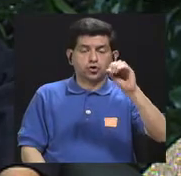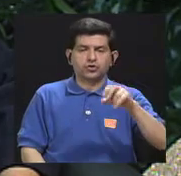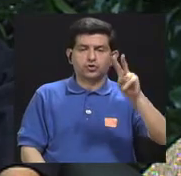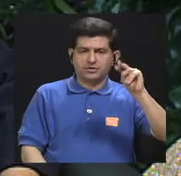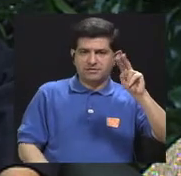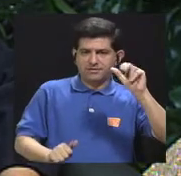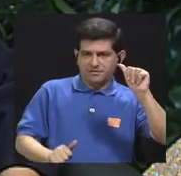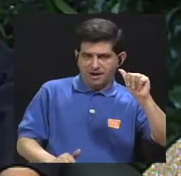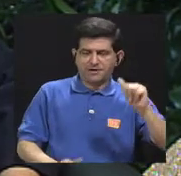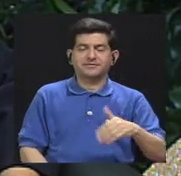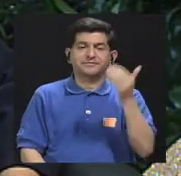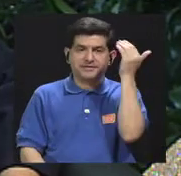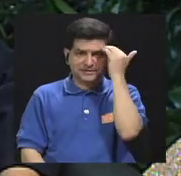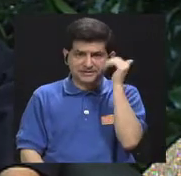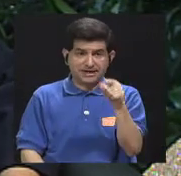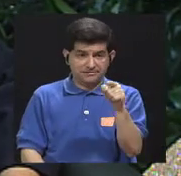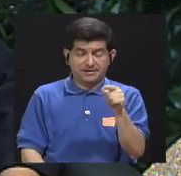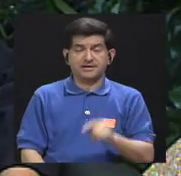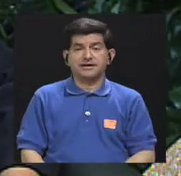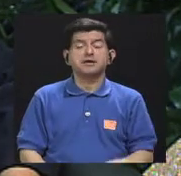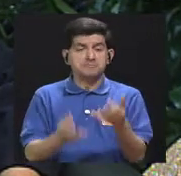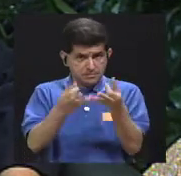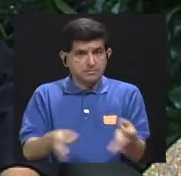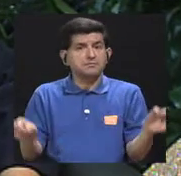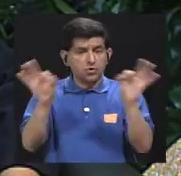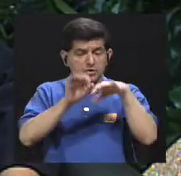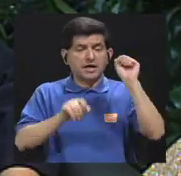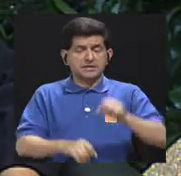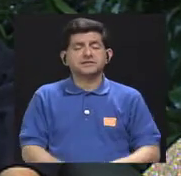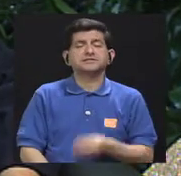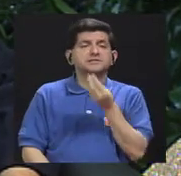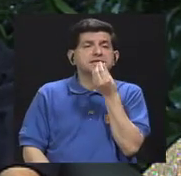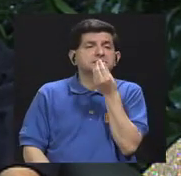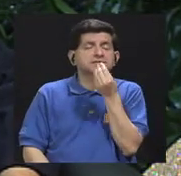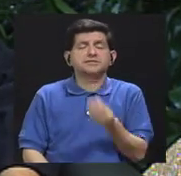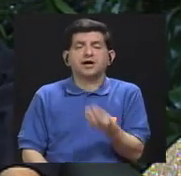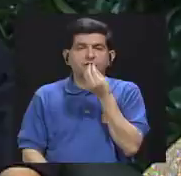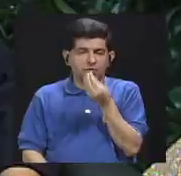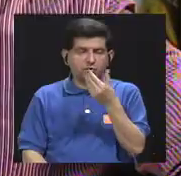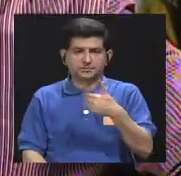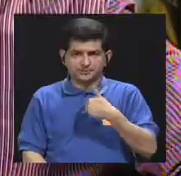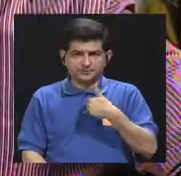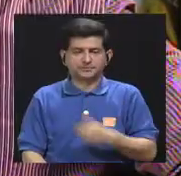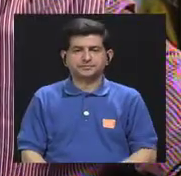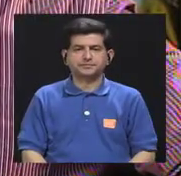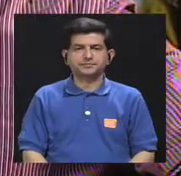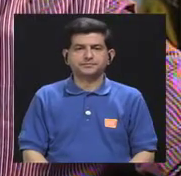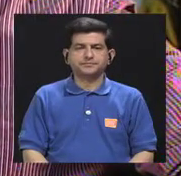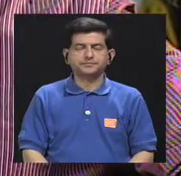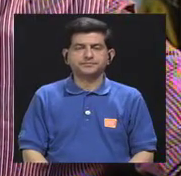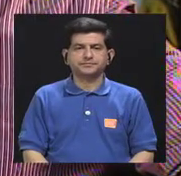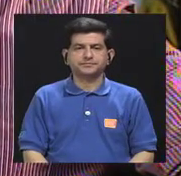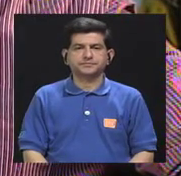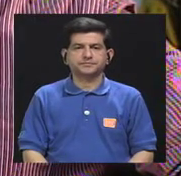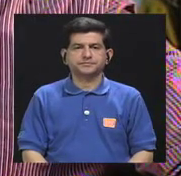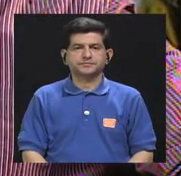saber que el sodio es muy importante para dar sabor a los alimentos. Entonces,